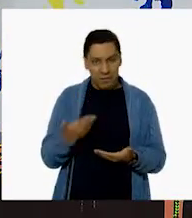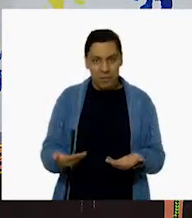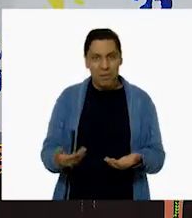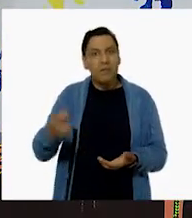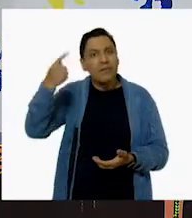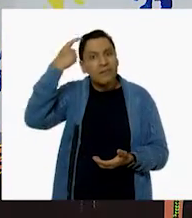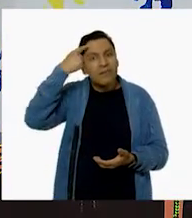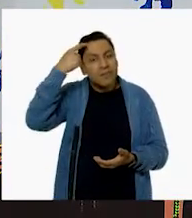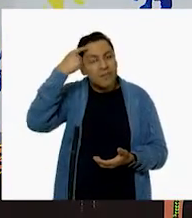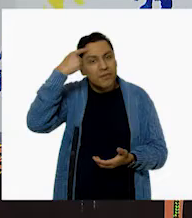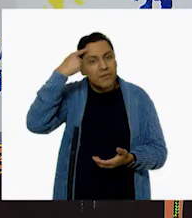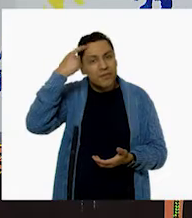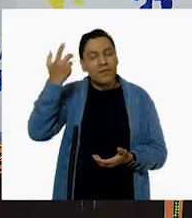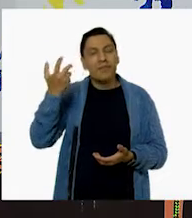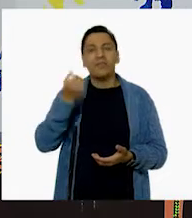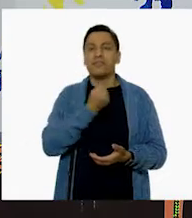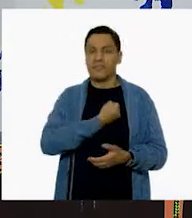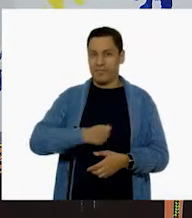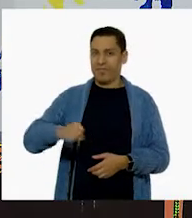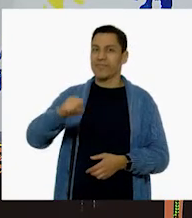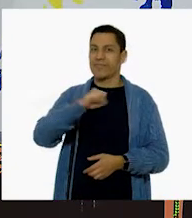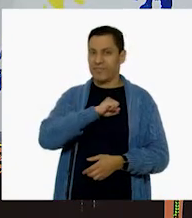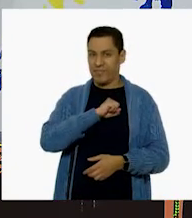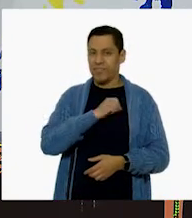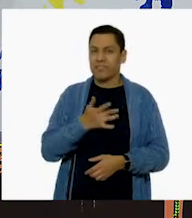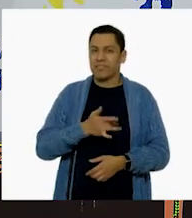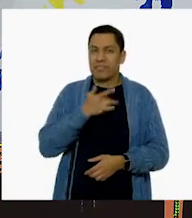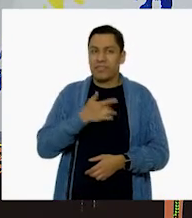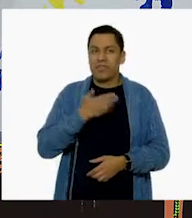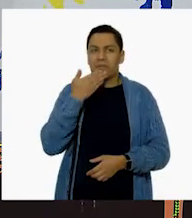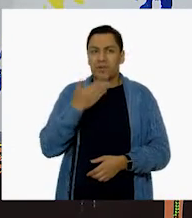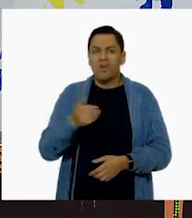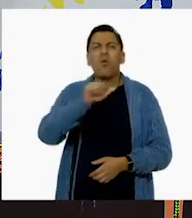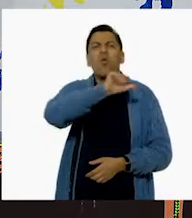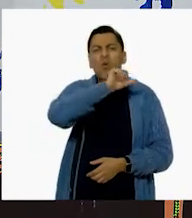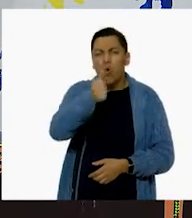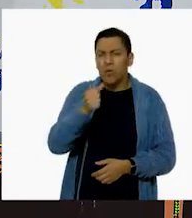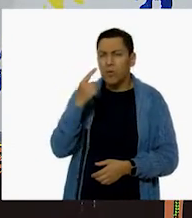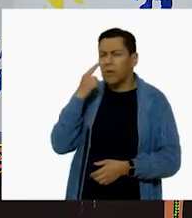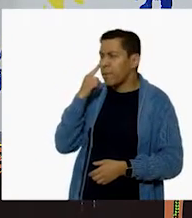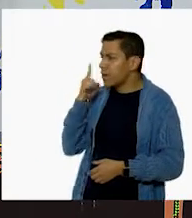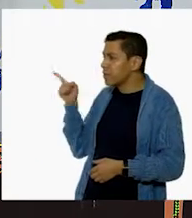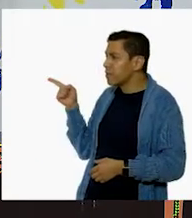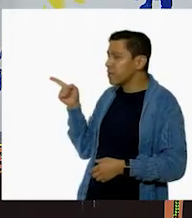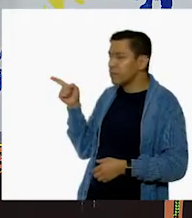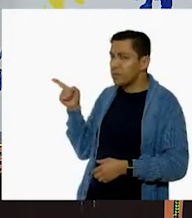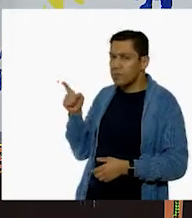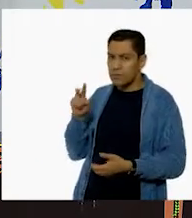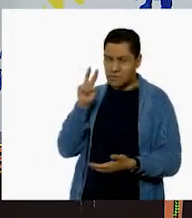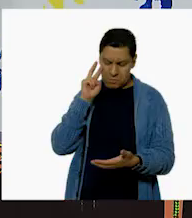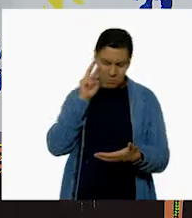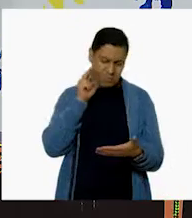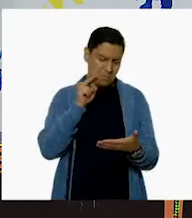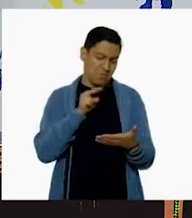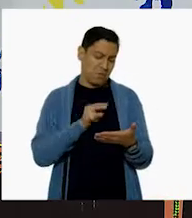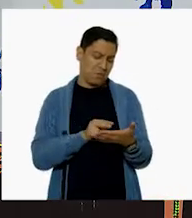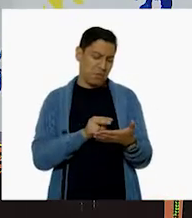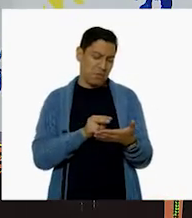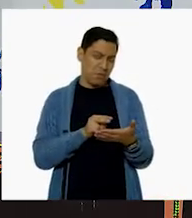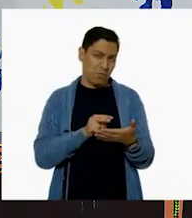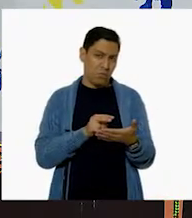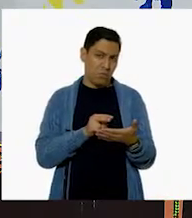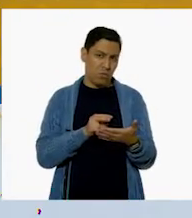Eso nos da bienestar, pero ¿qué observan más? Está observando el libro con qué? Con